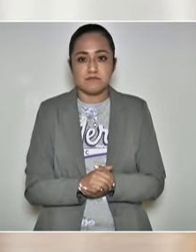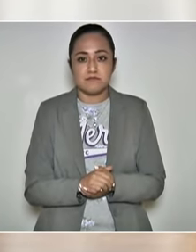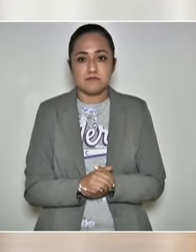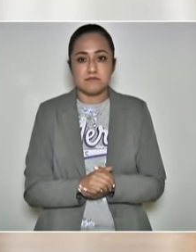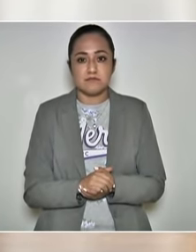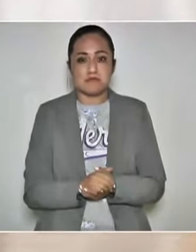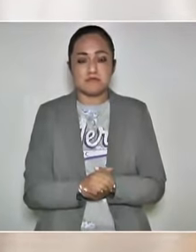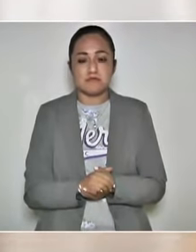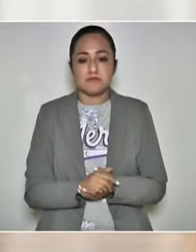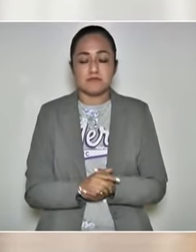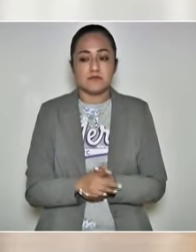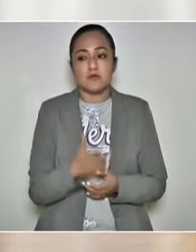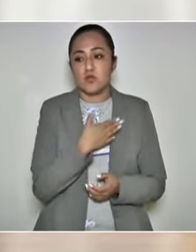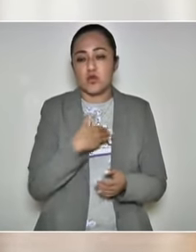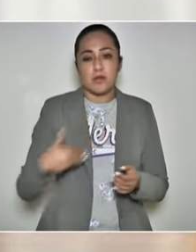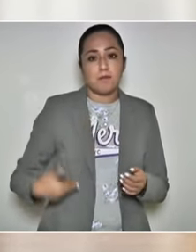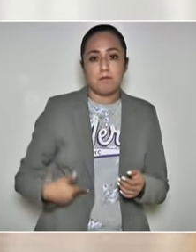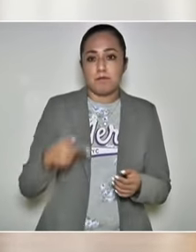Municipales no.